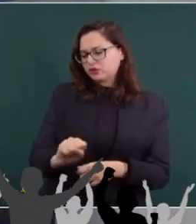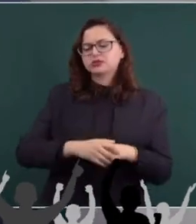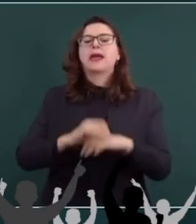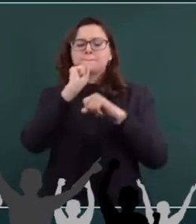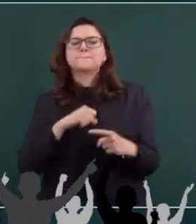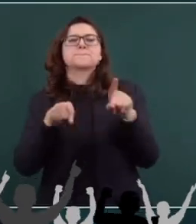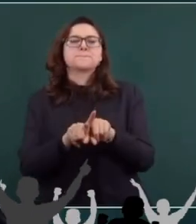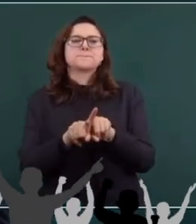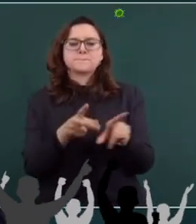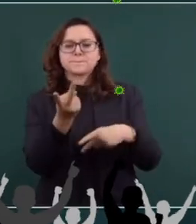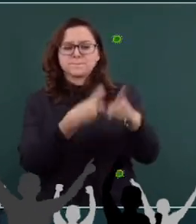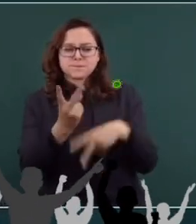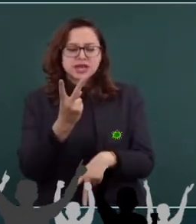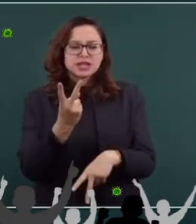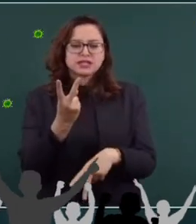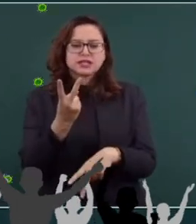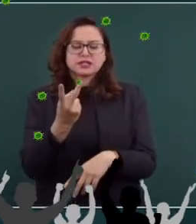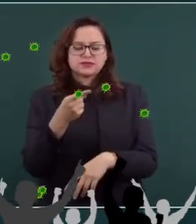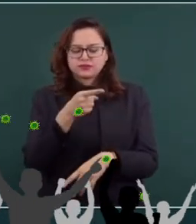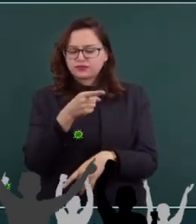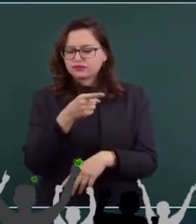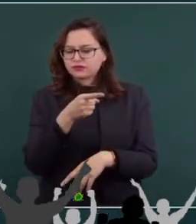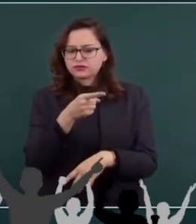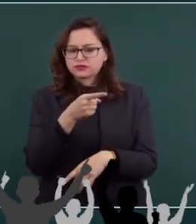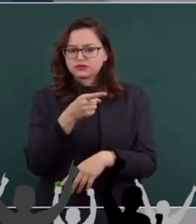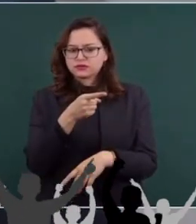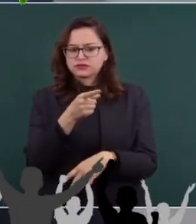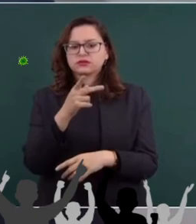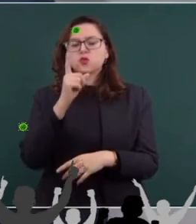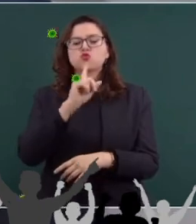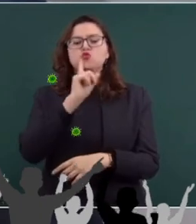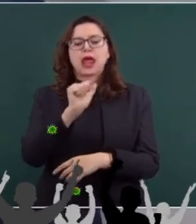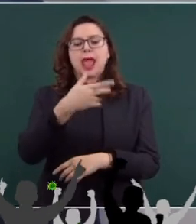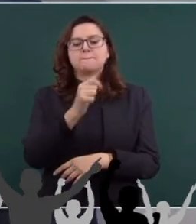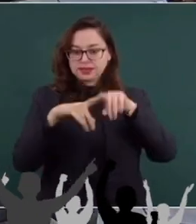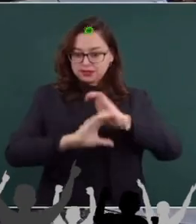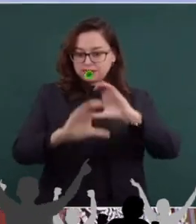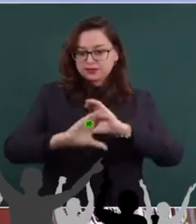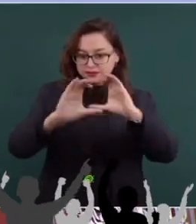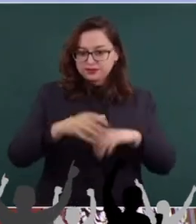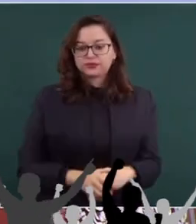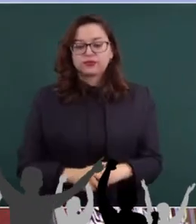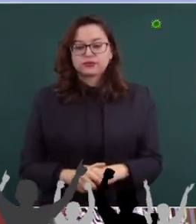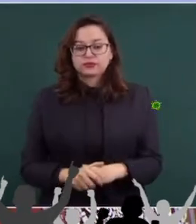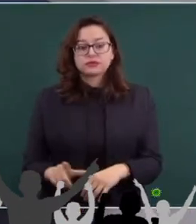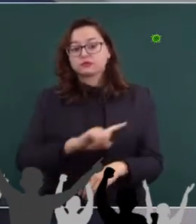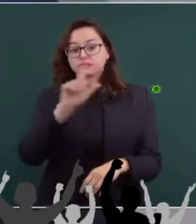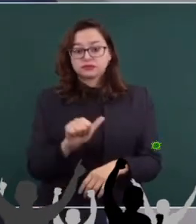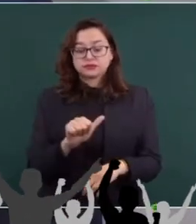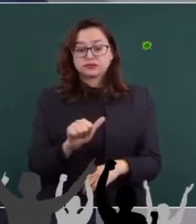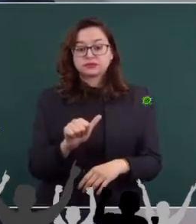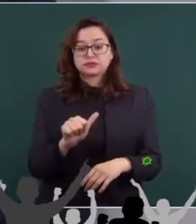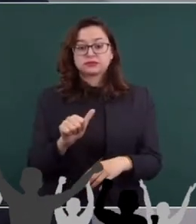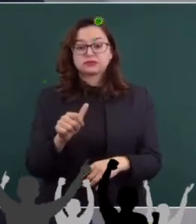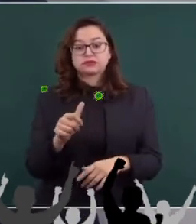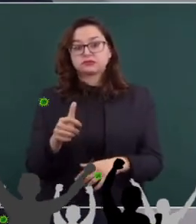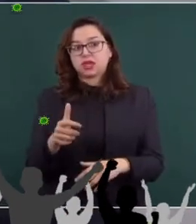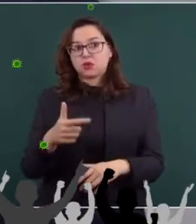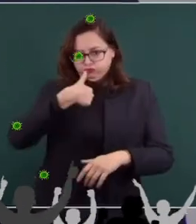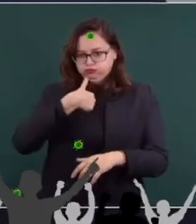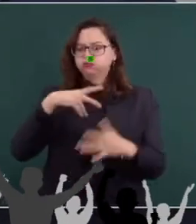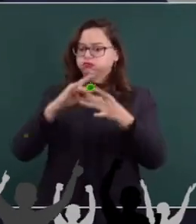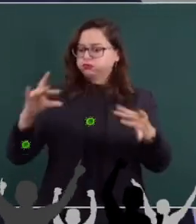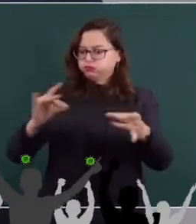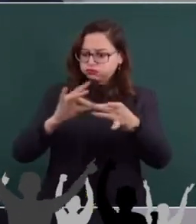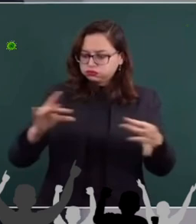la hija de Aparito Cho, en paz descanse. Y terminando el acto pues va a haber como una hora